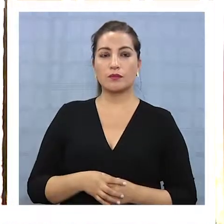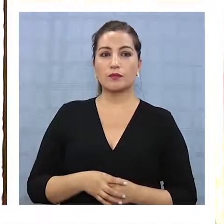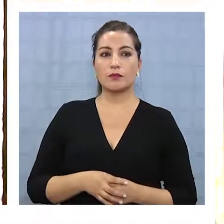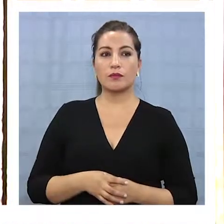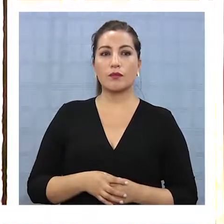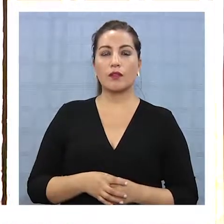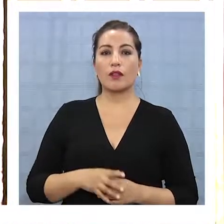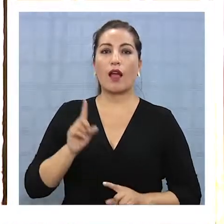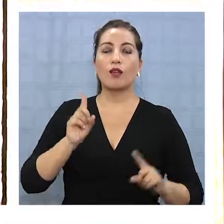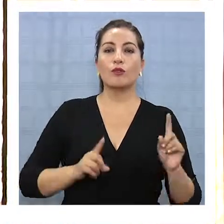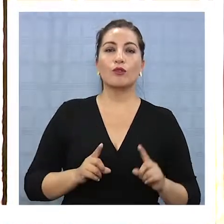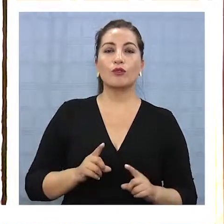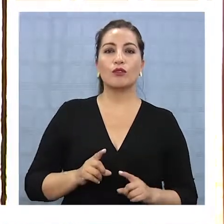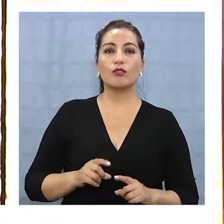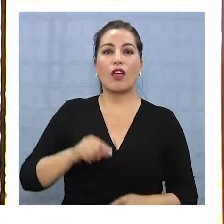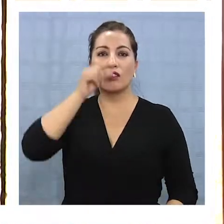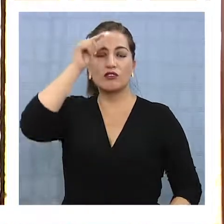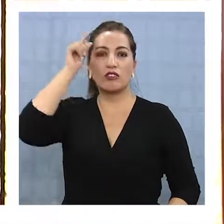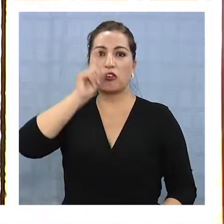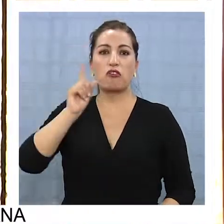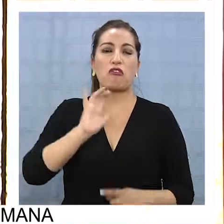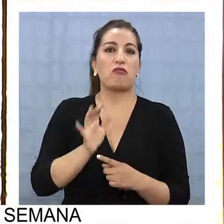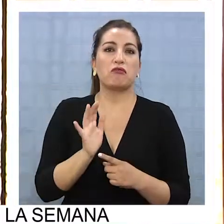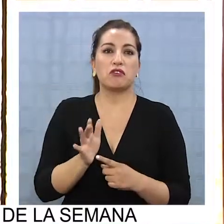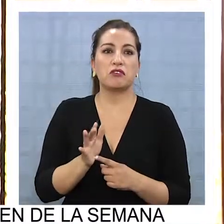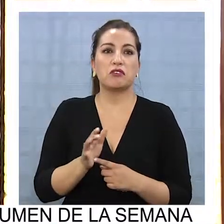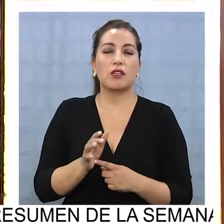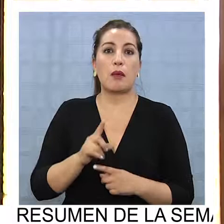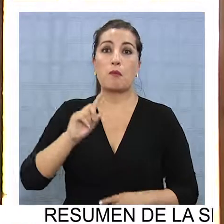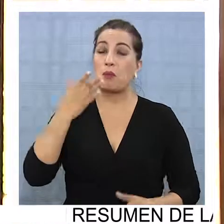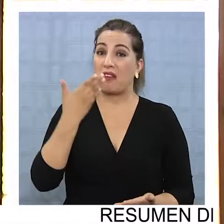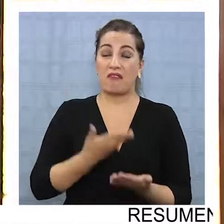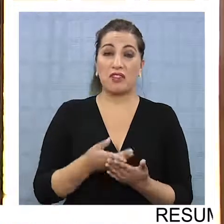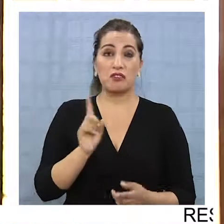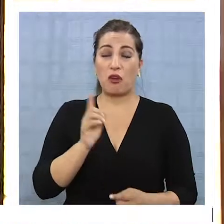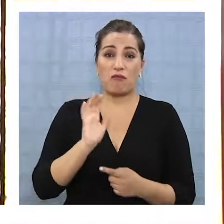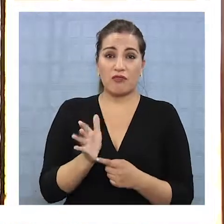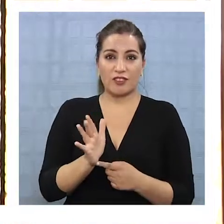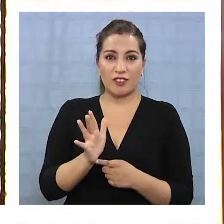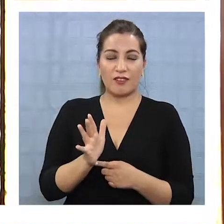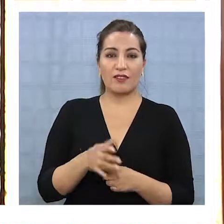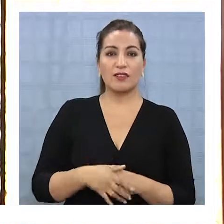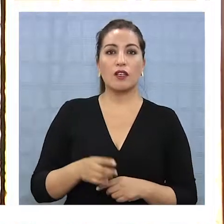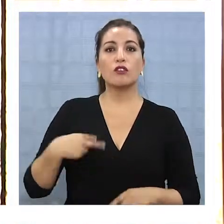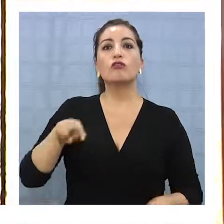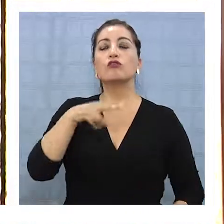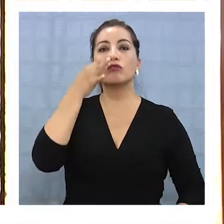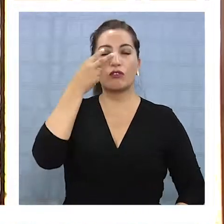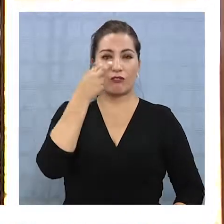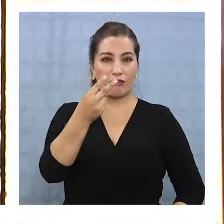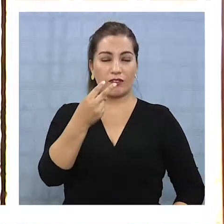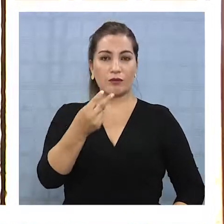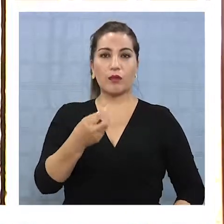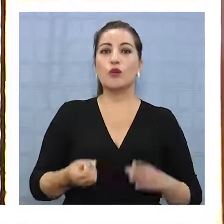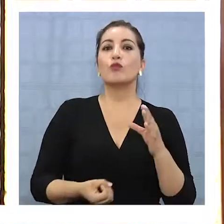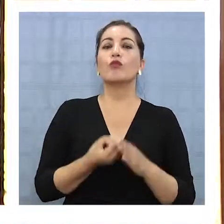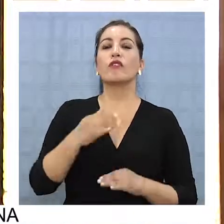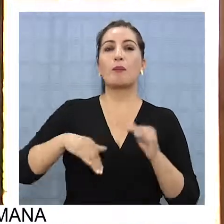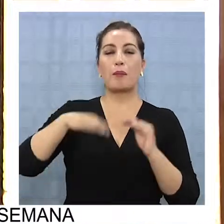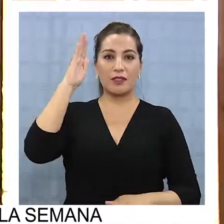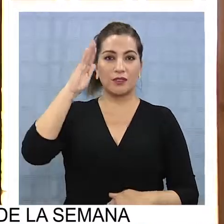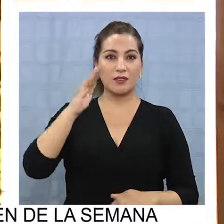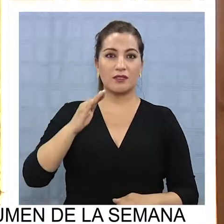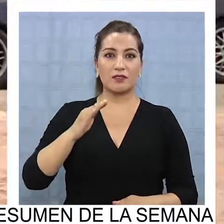llavero de Jorge Soria no funcionó y históricamente fueron las primeras veces que no funcionan. Entonces, lo que vemos hoy día es una nueva mayoría